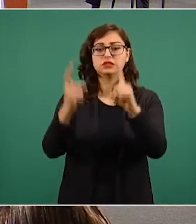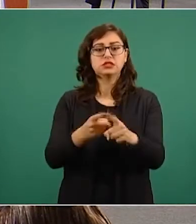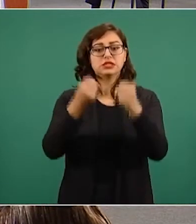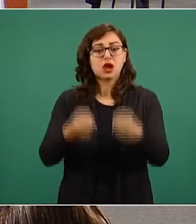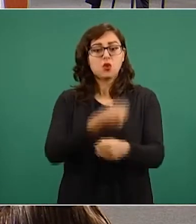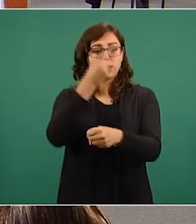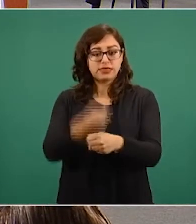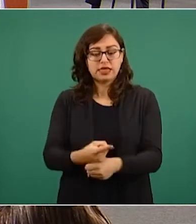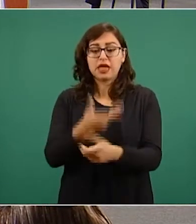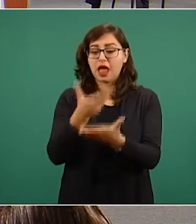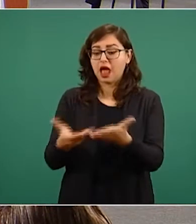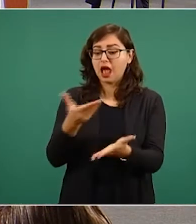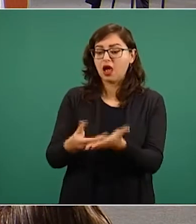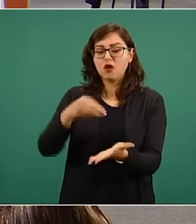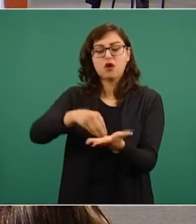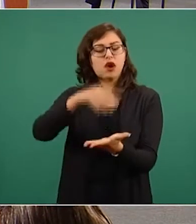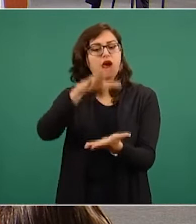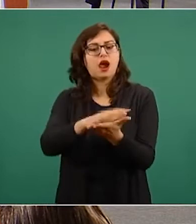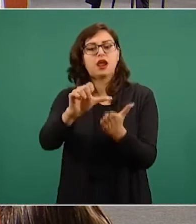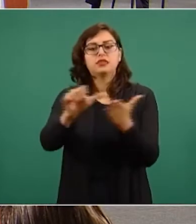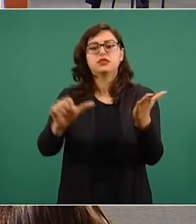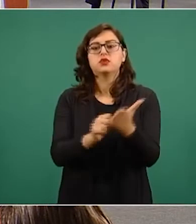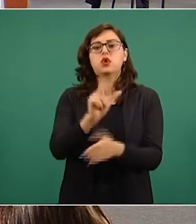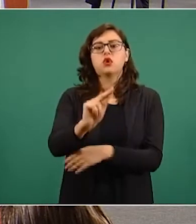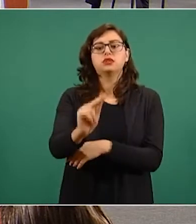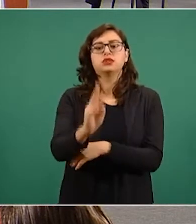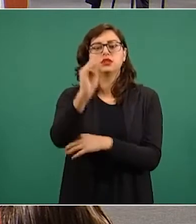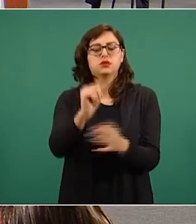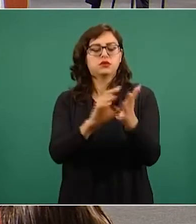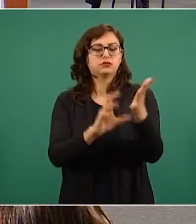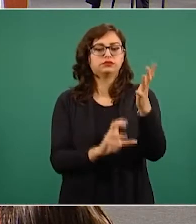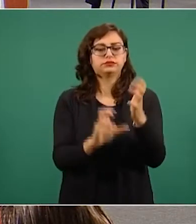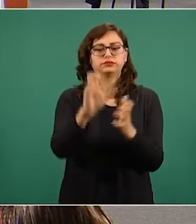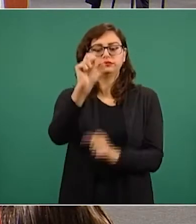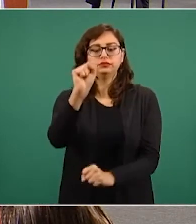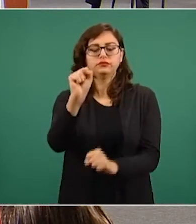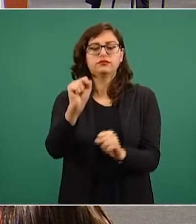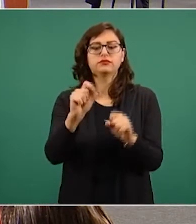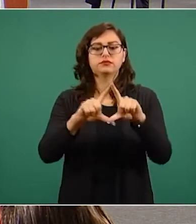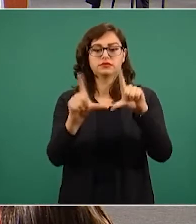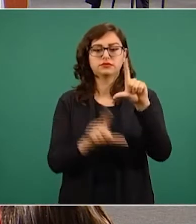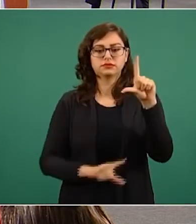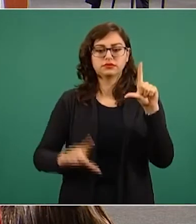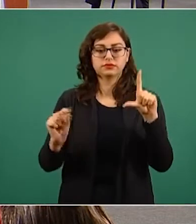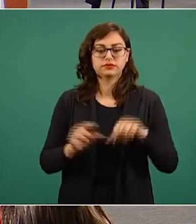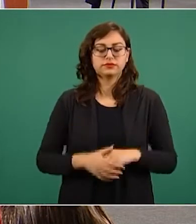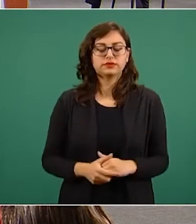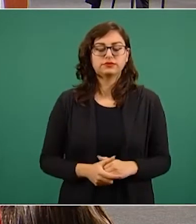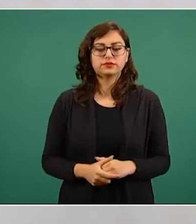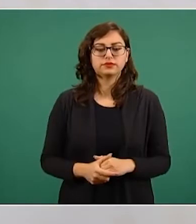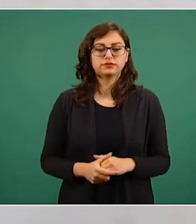lineamientos hoy establecidos en el artículo 89 de la Constitución Política de los Estados Unidos